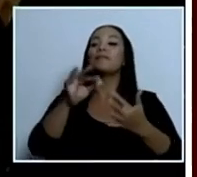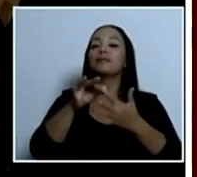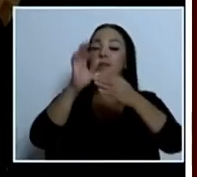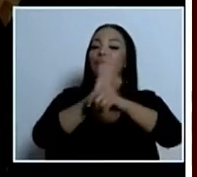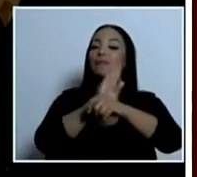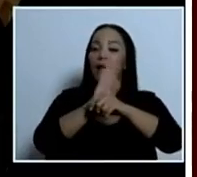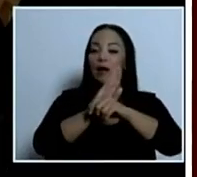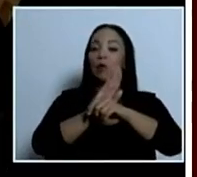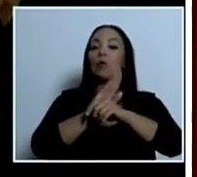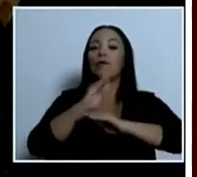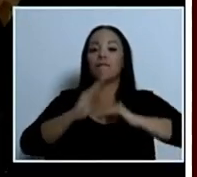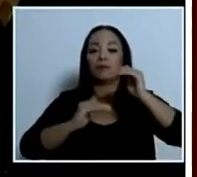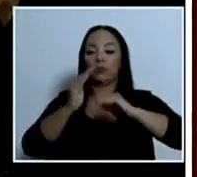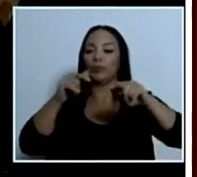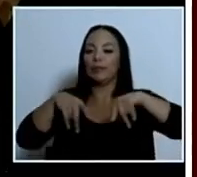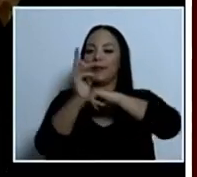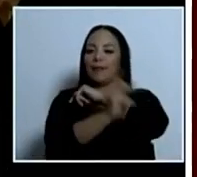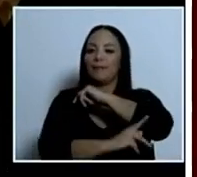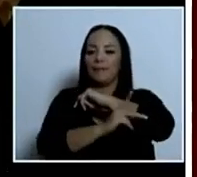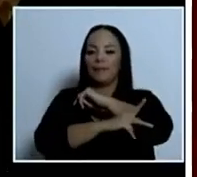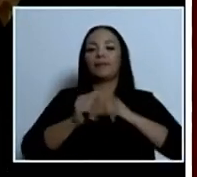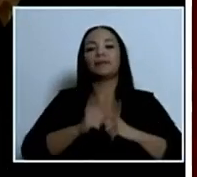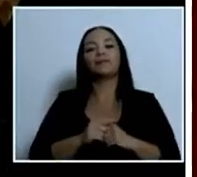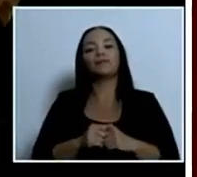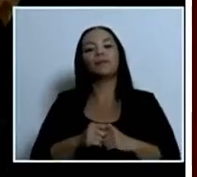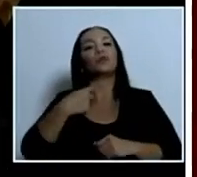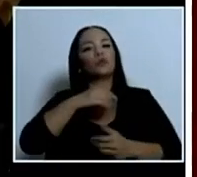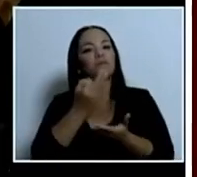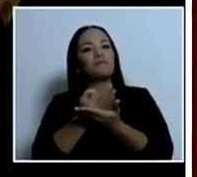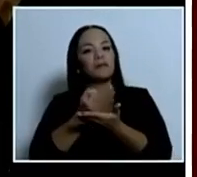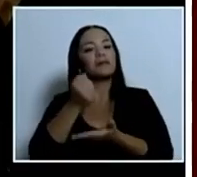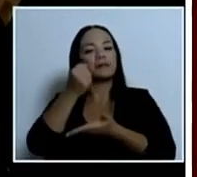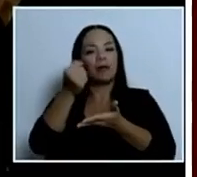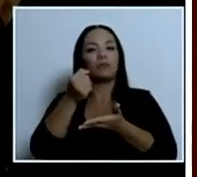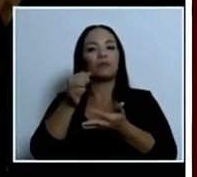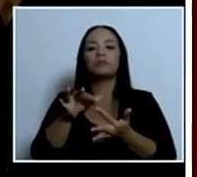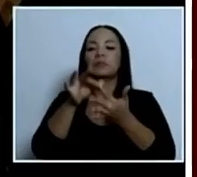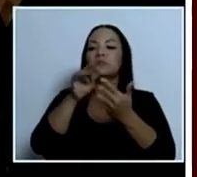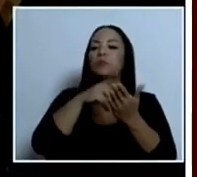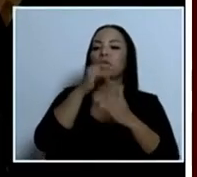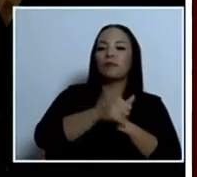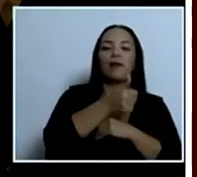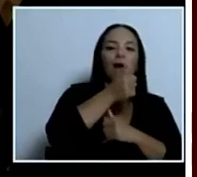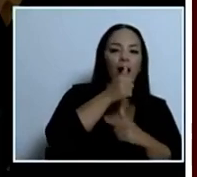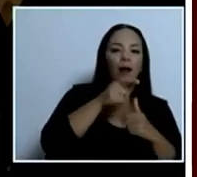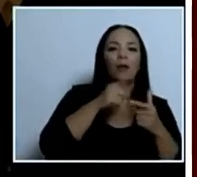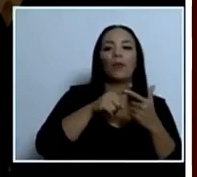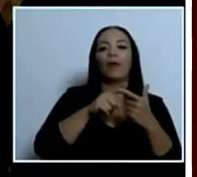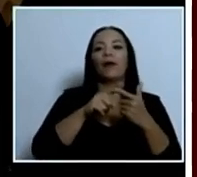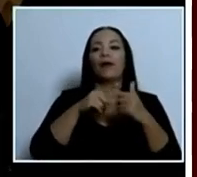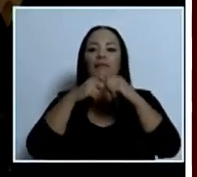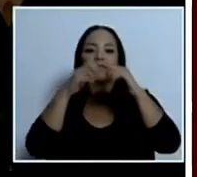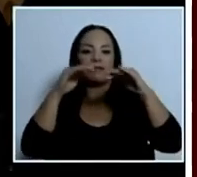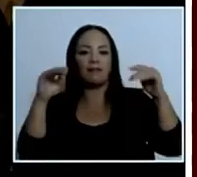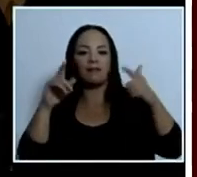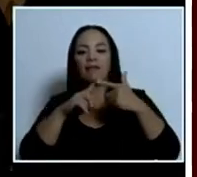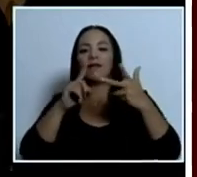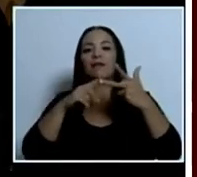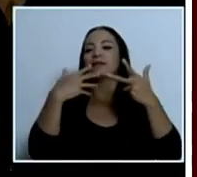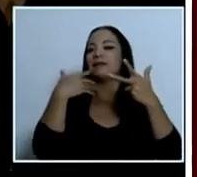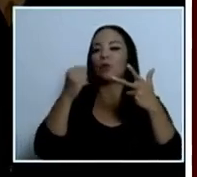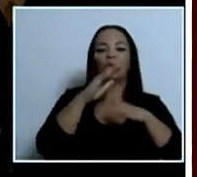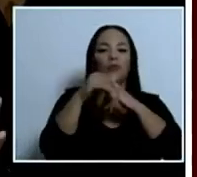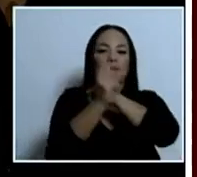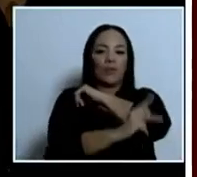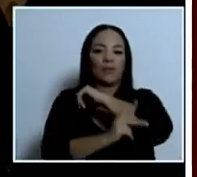de infraestructura del país. Generalmente financiamos los principales proyectos de agua, de energía, de salud de todo el país.